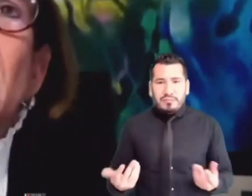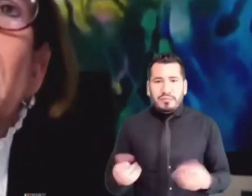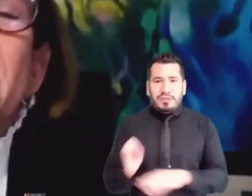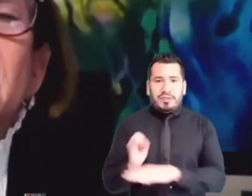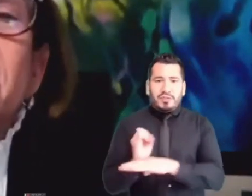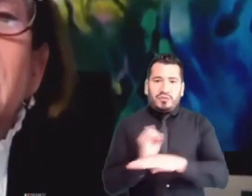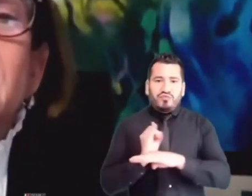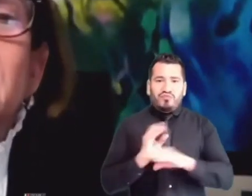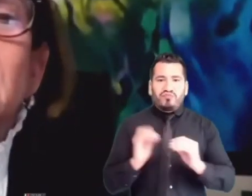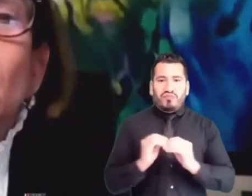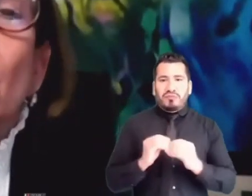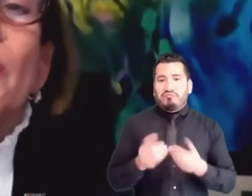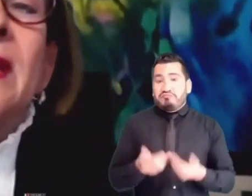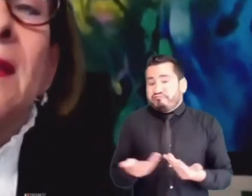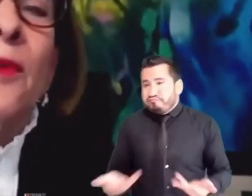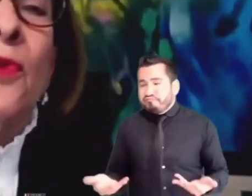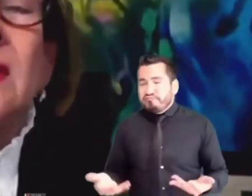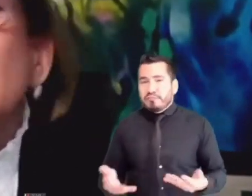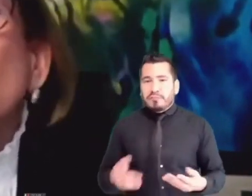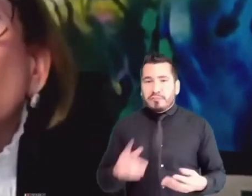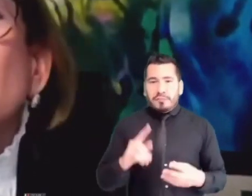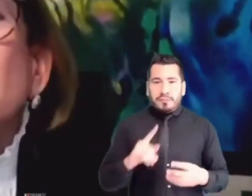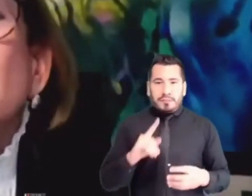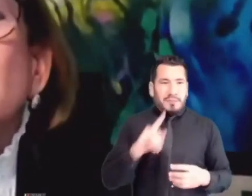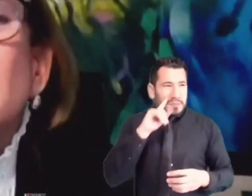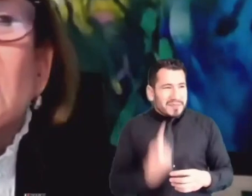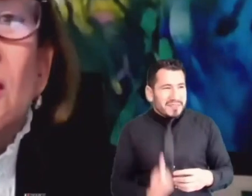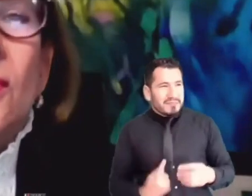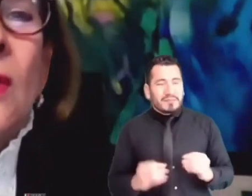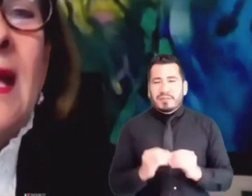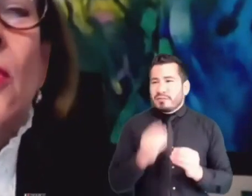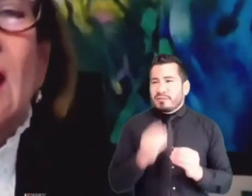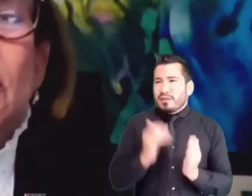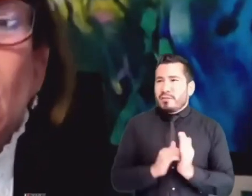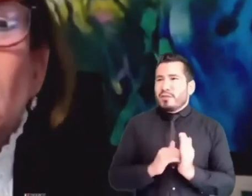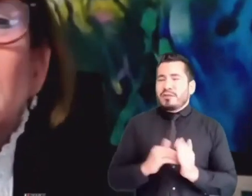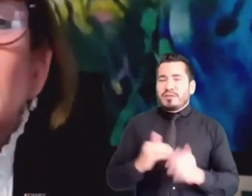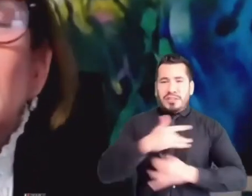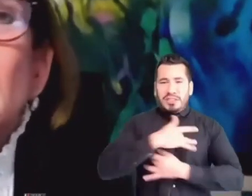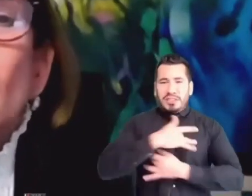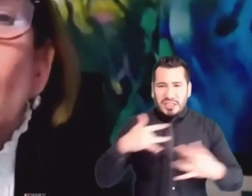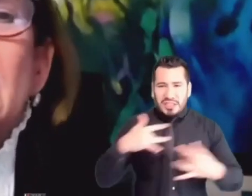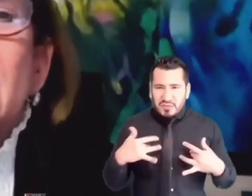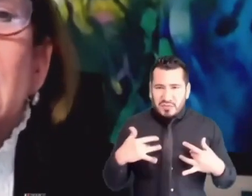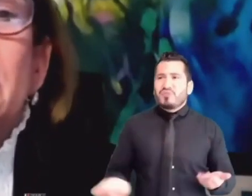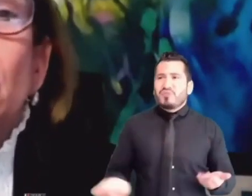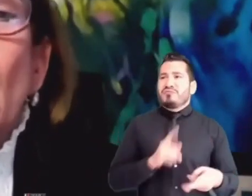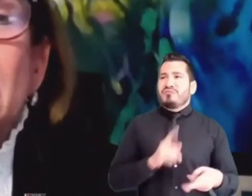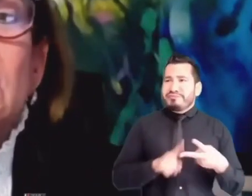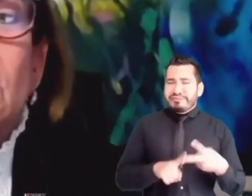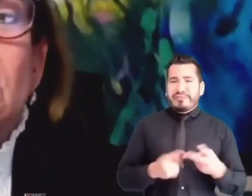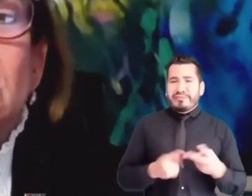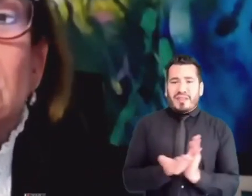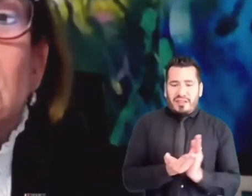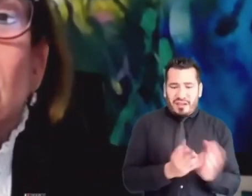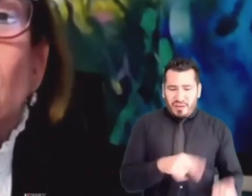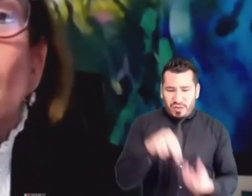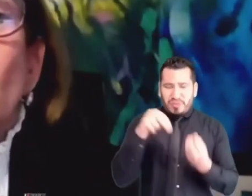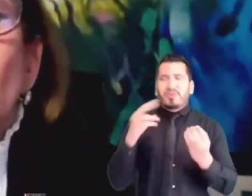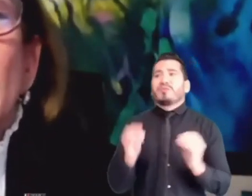obligaciones específicas, como por ejemplo con la salud, con la educación, con el saneamiento básico.